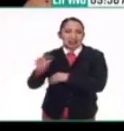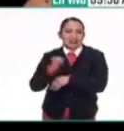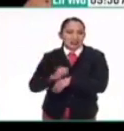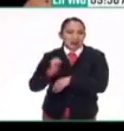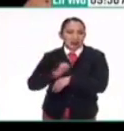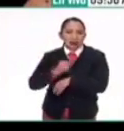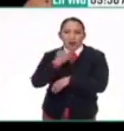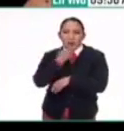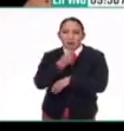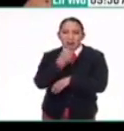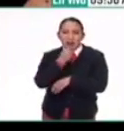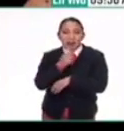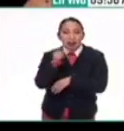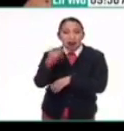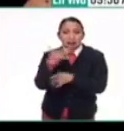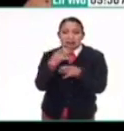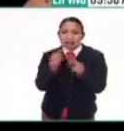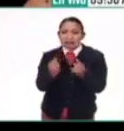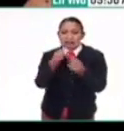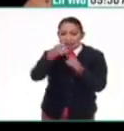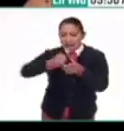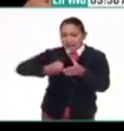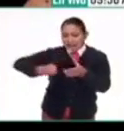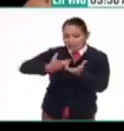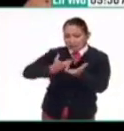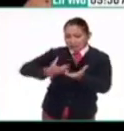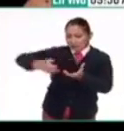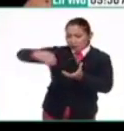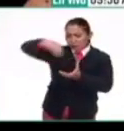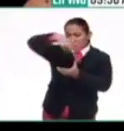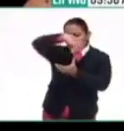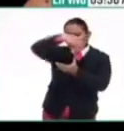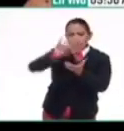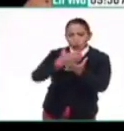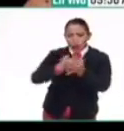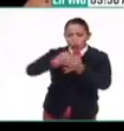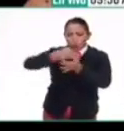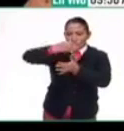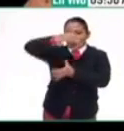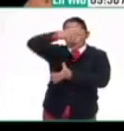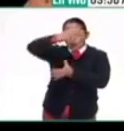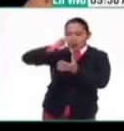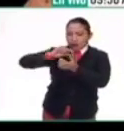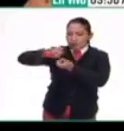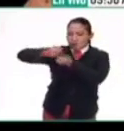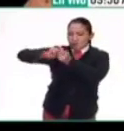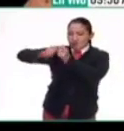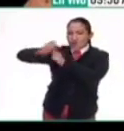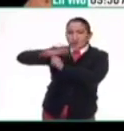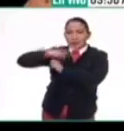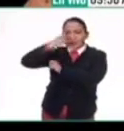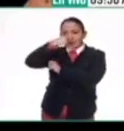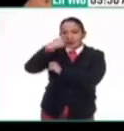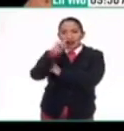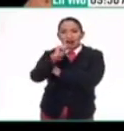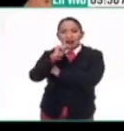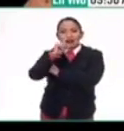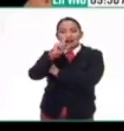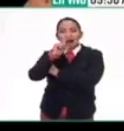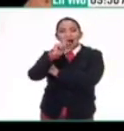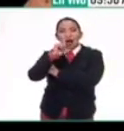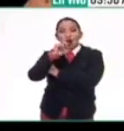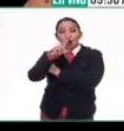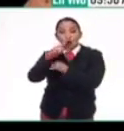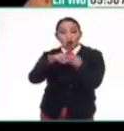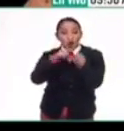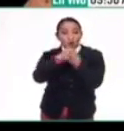Cherné. Ve qué exquisitez de ese jarrón con ese cuello tan alto, trenzado, y con el rostro de Tlaloc. Estos